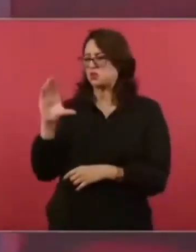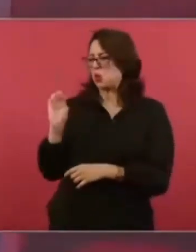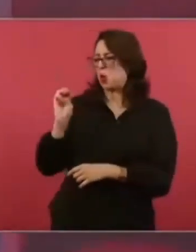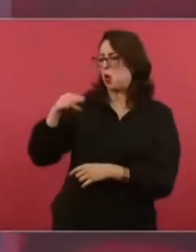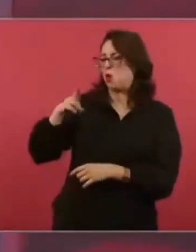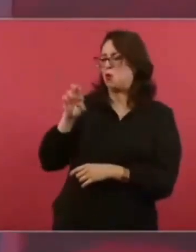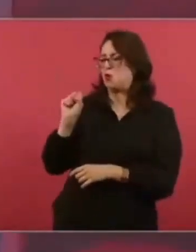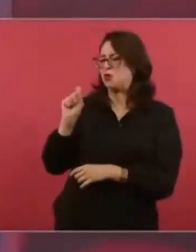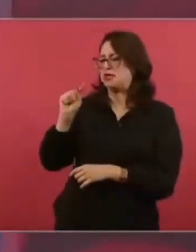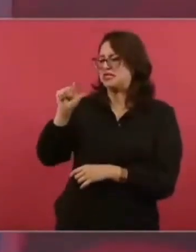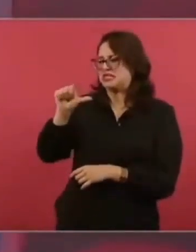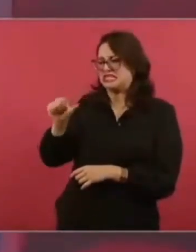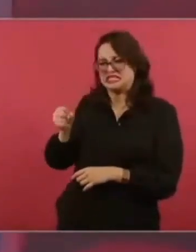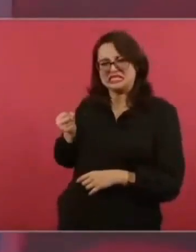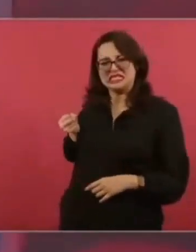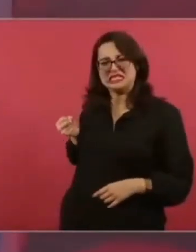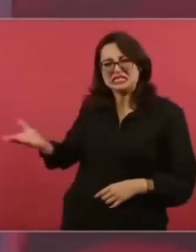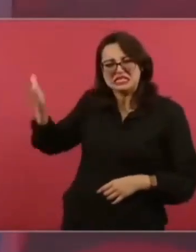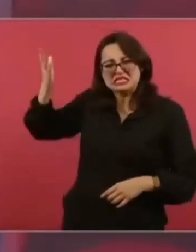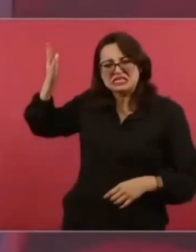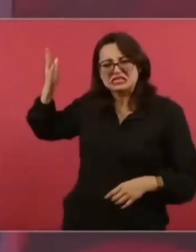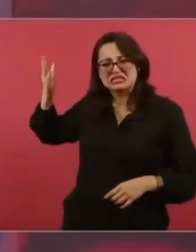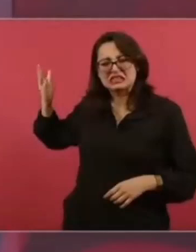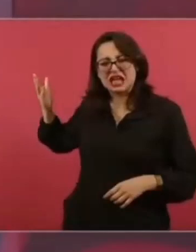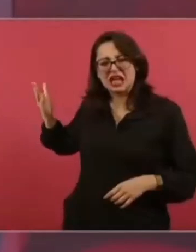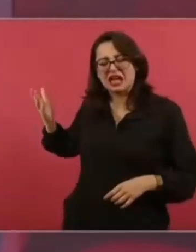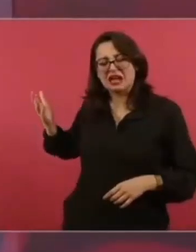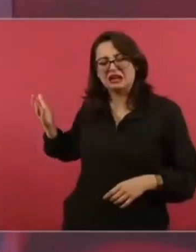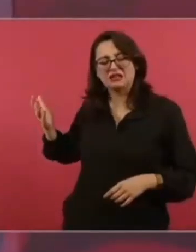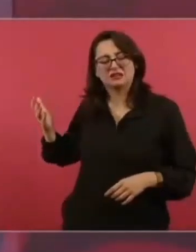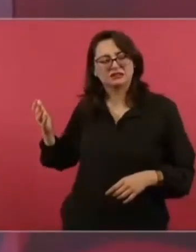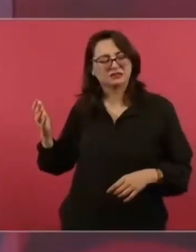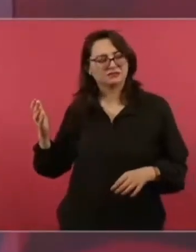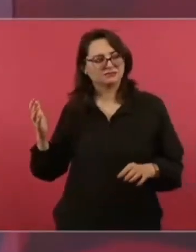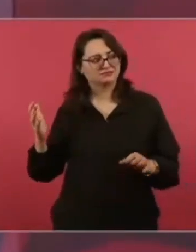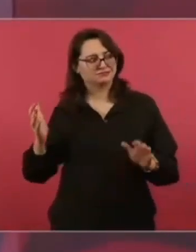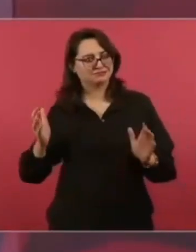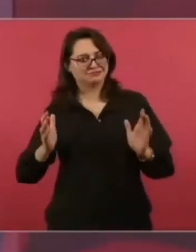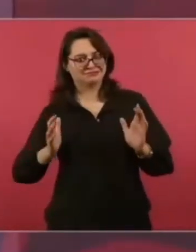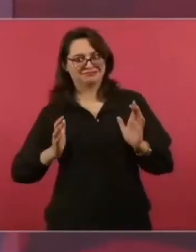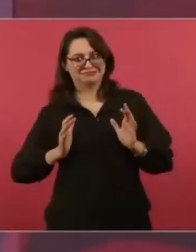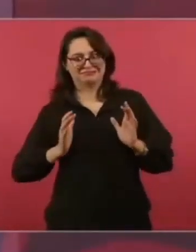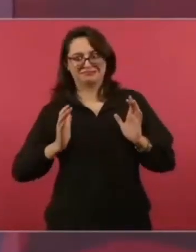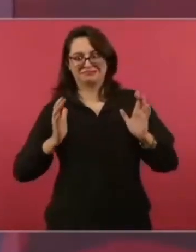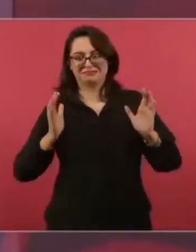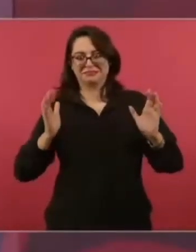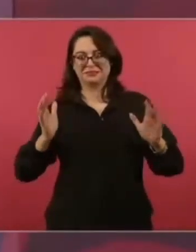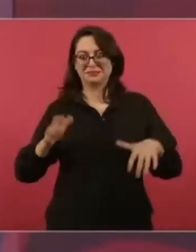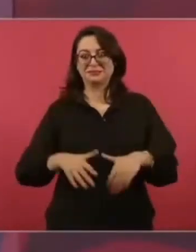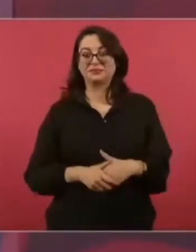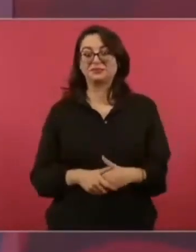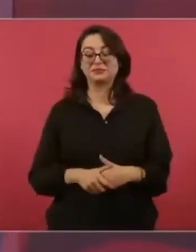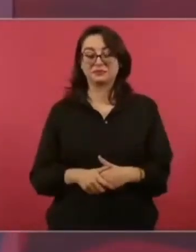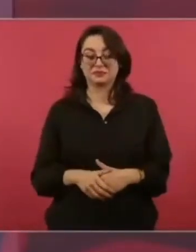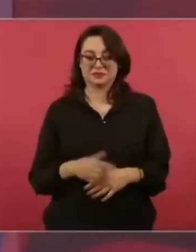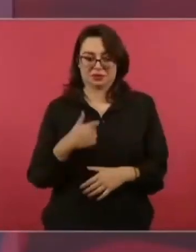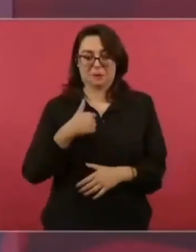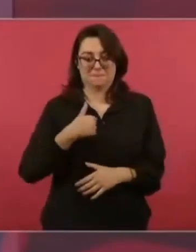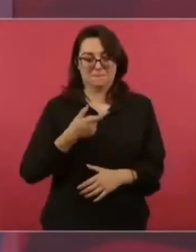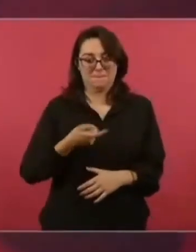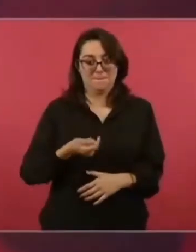Así lo conocí, a este, Claude. Y luego, lo padecí